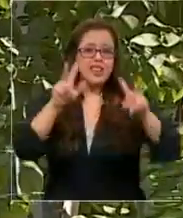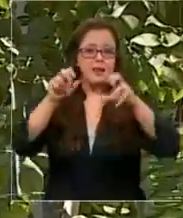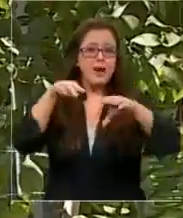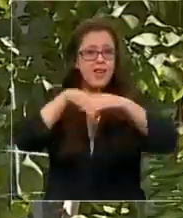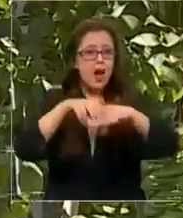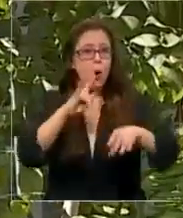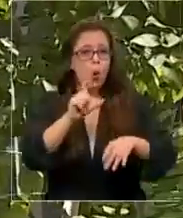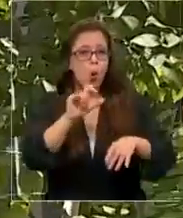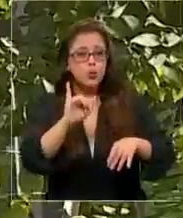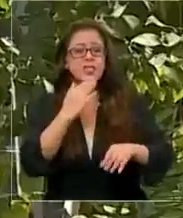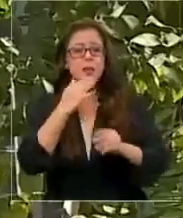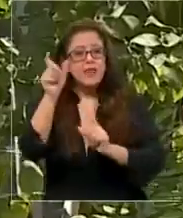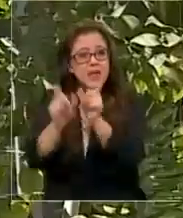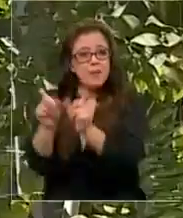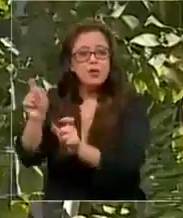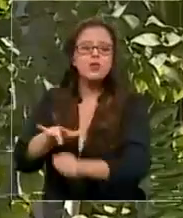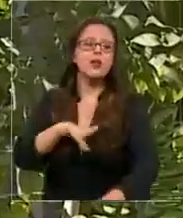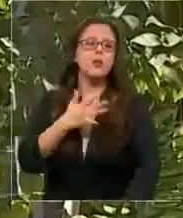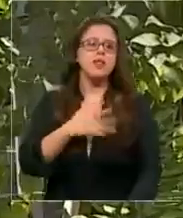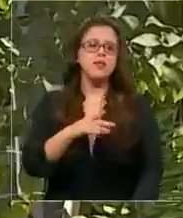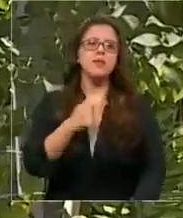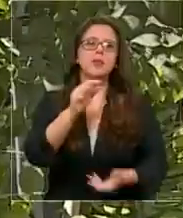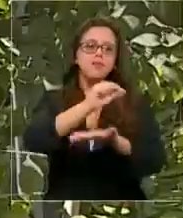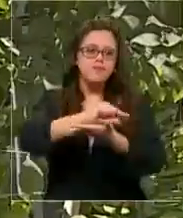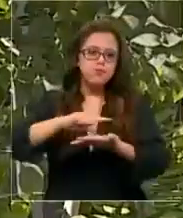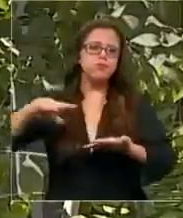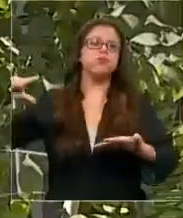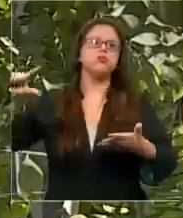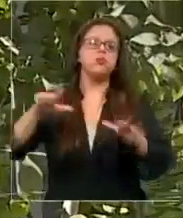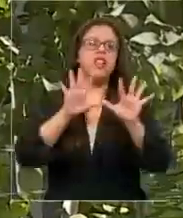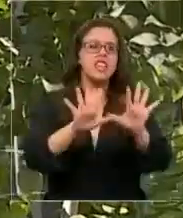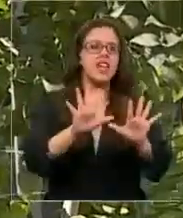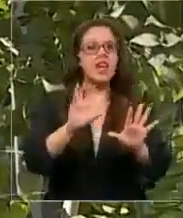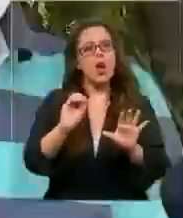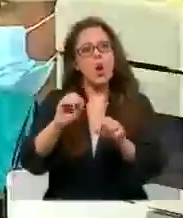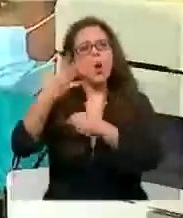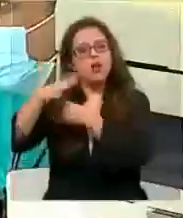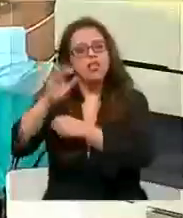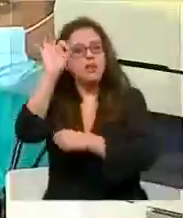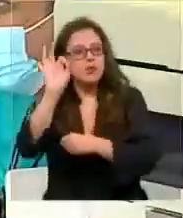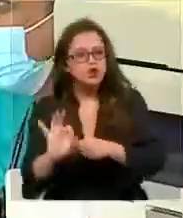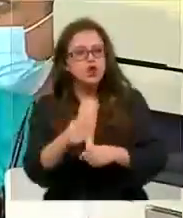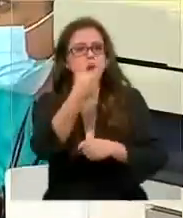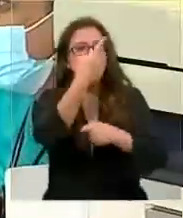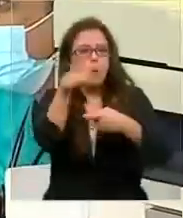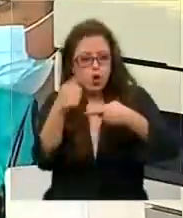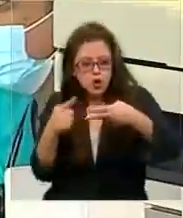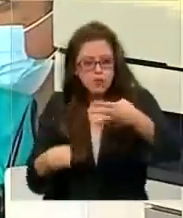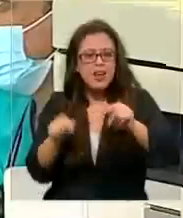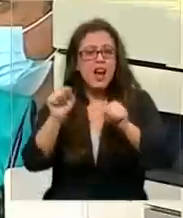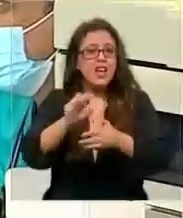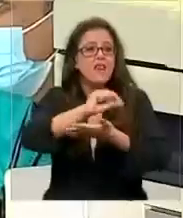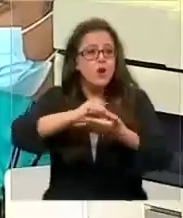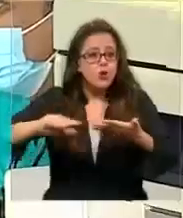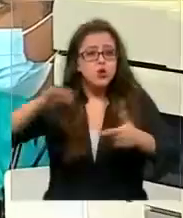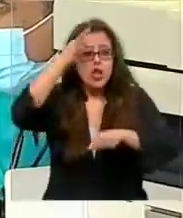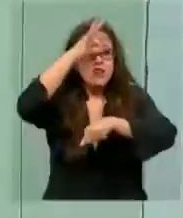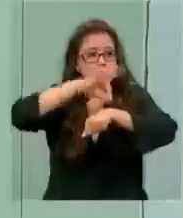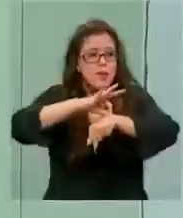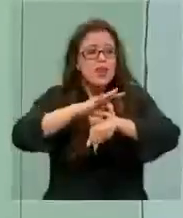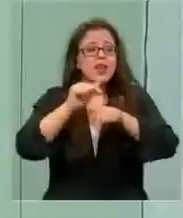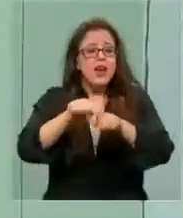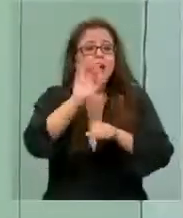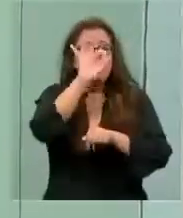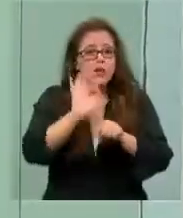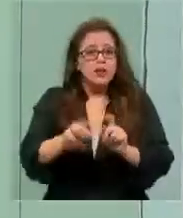críticas, y desde el punto de vista de población, lamentablemente seguimos creciendo sobre el 10-15 por ciento semanal. De acuerdo a la evolución de la enfermedad, un porcentaje de los